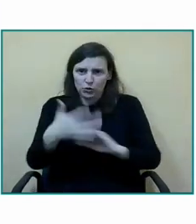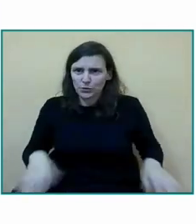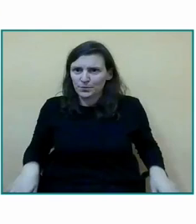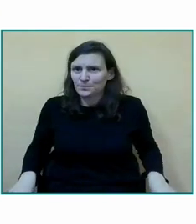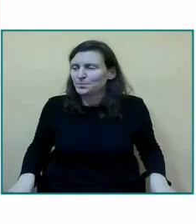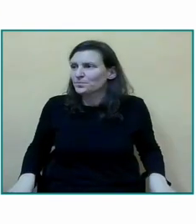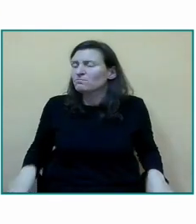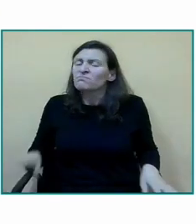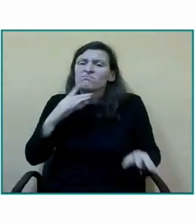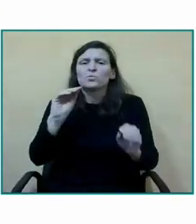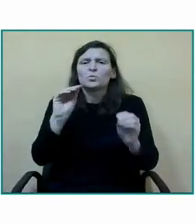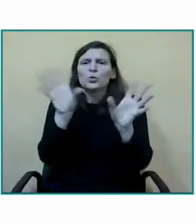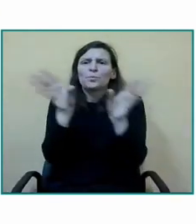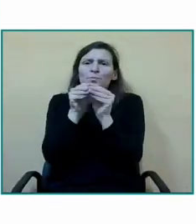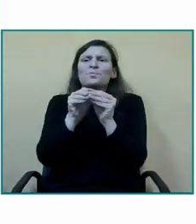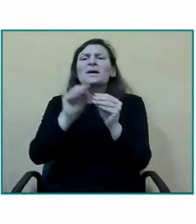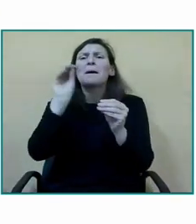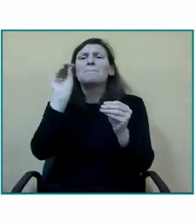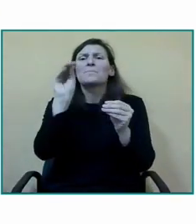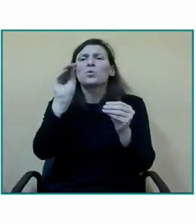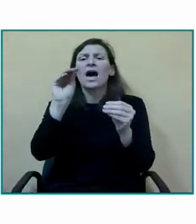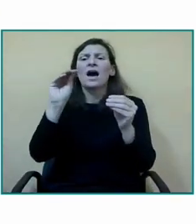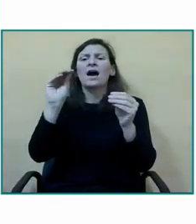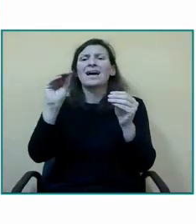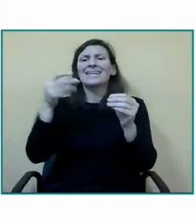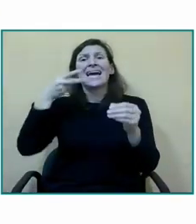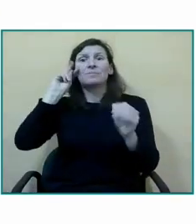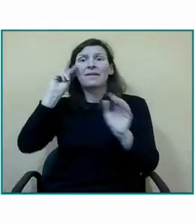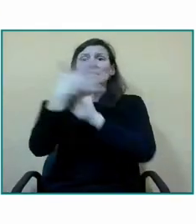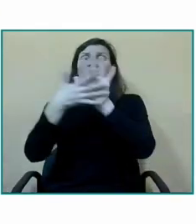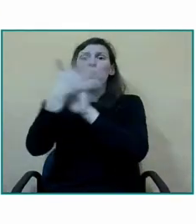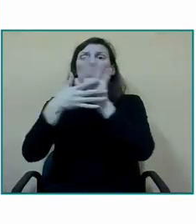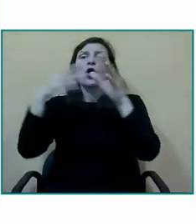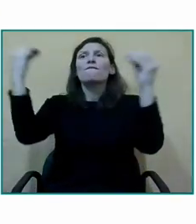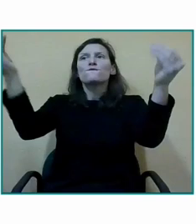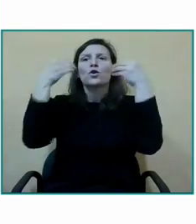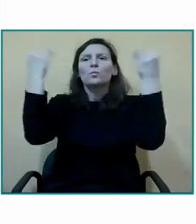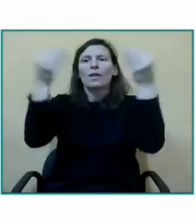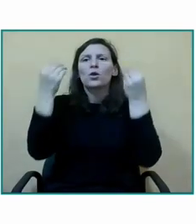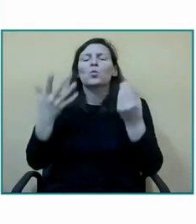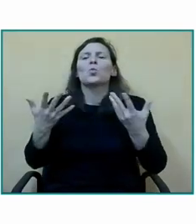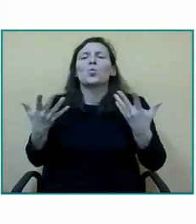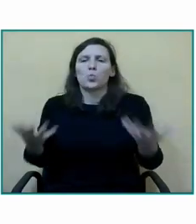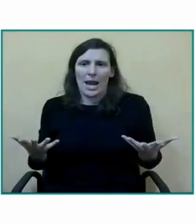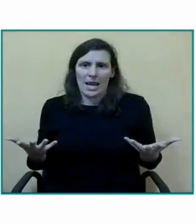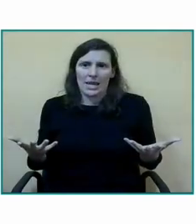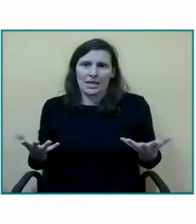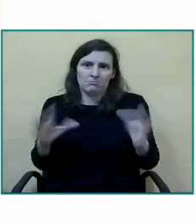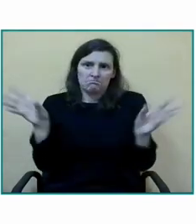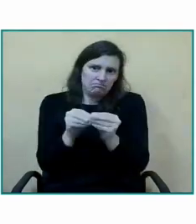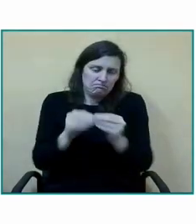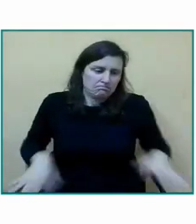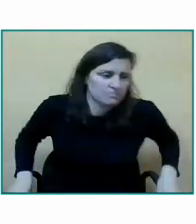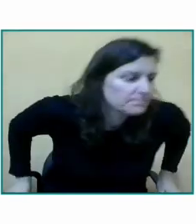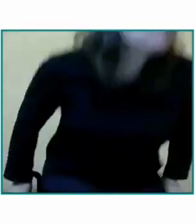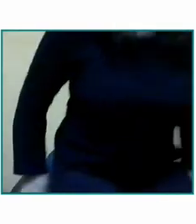¿cuál es la formación? en resumen es la pregunta cuál es la formación de los asesores especialistas de